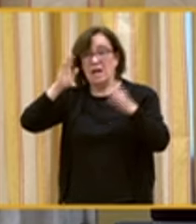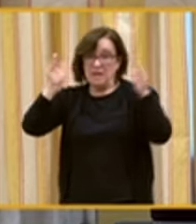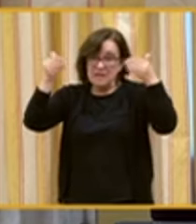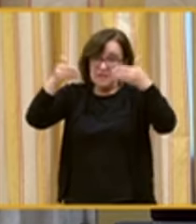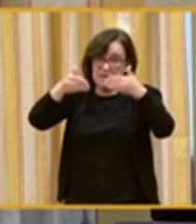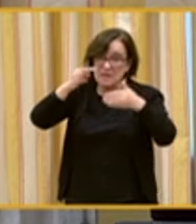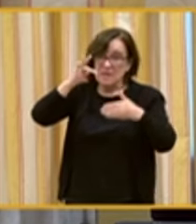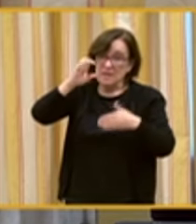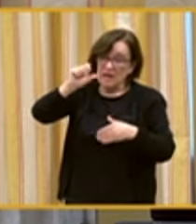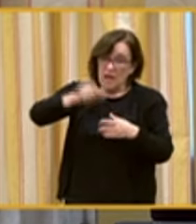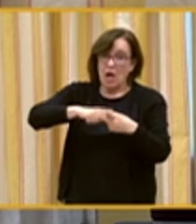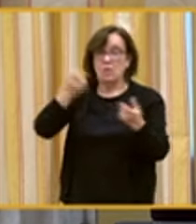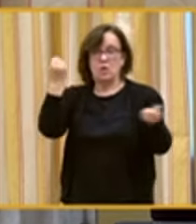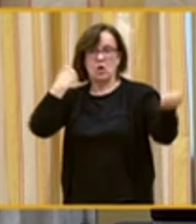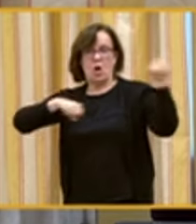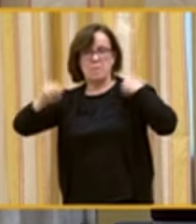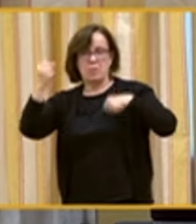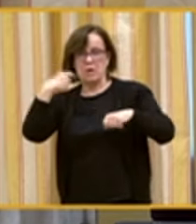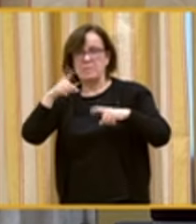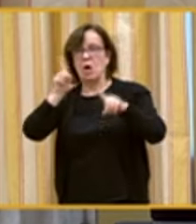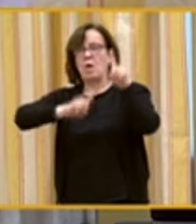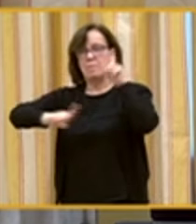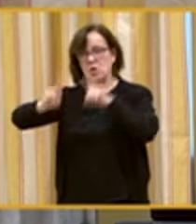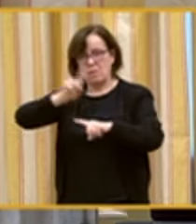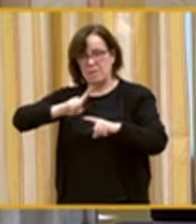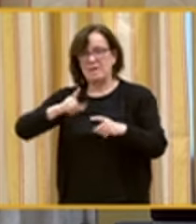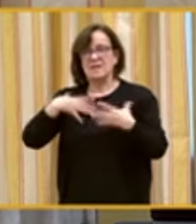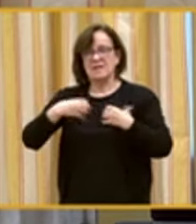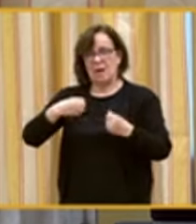aumento de los problemas de comportamiento y problemas de salud mental.